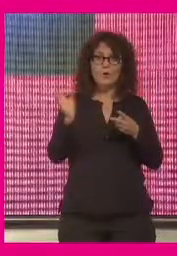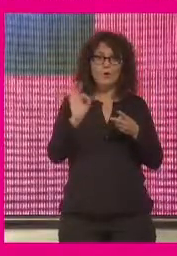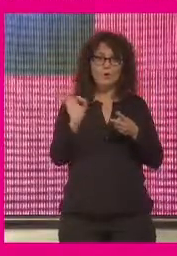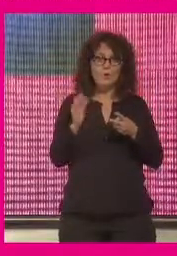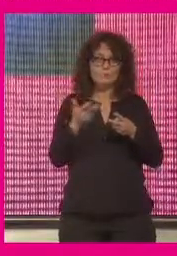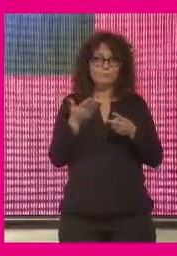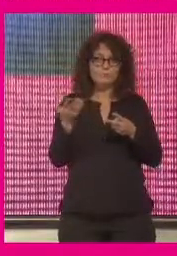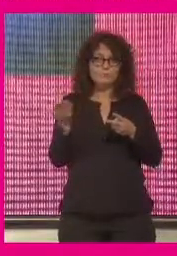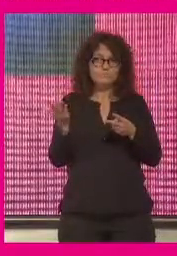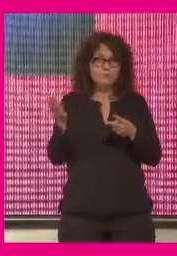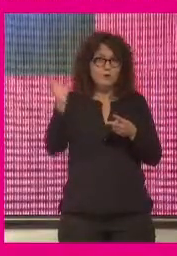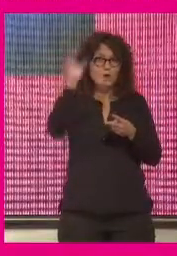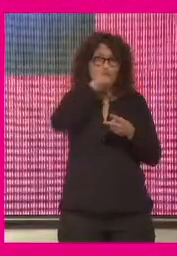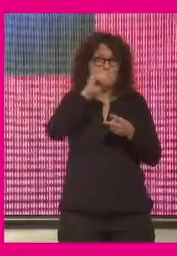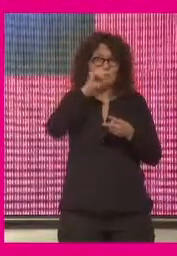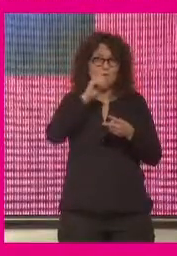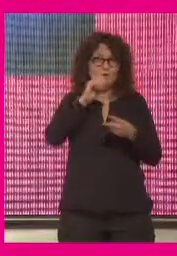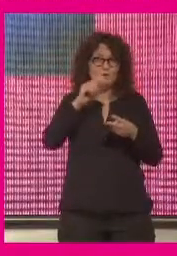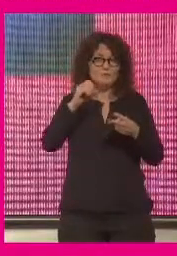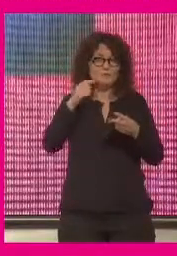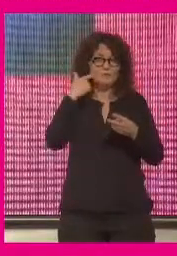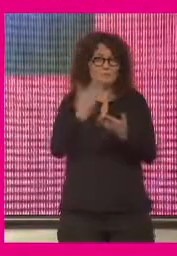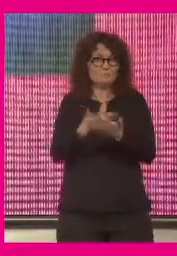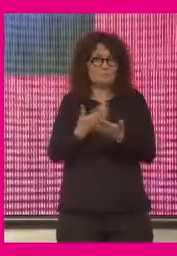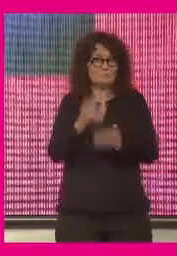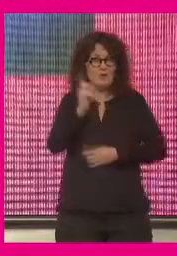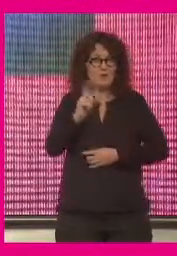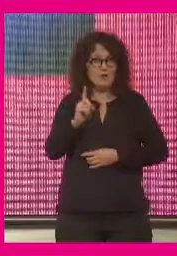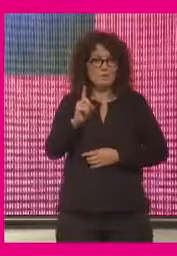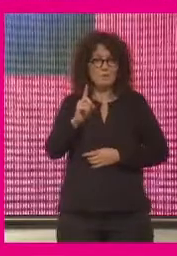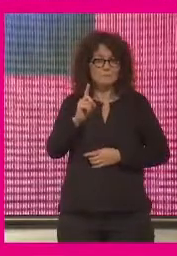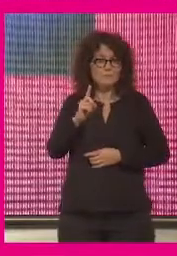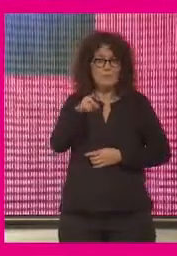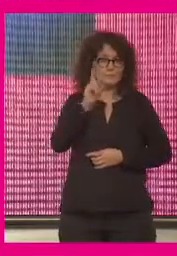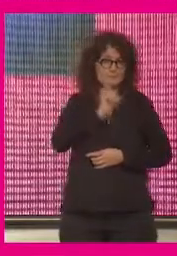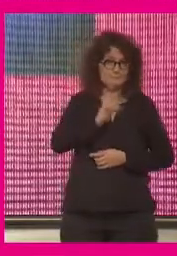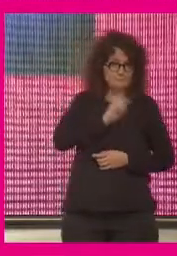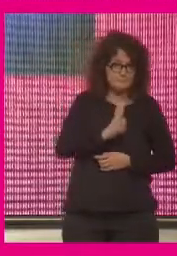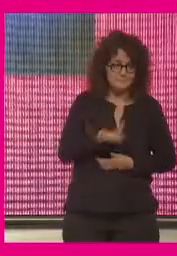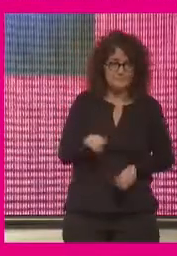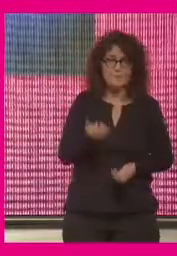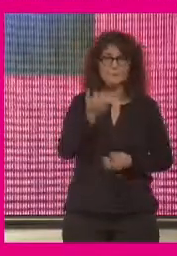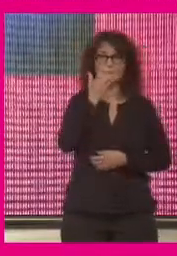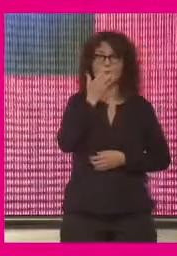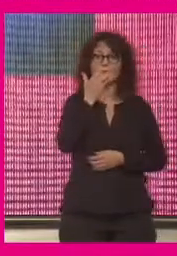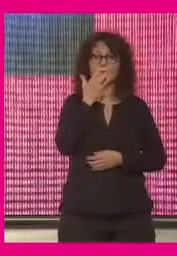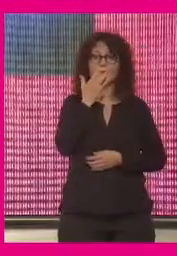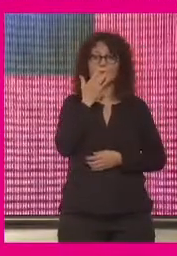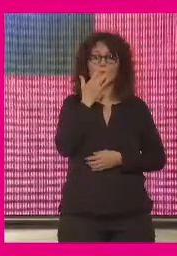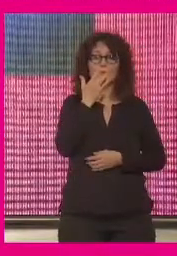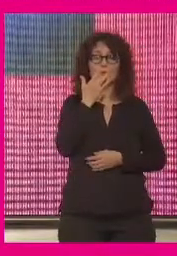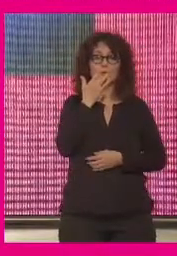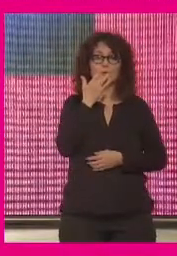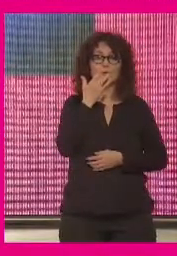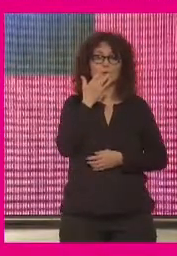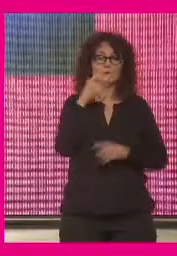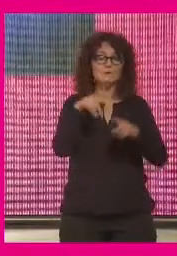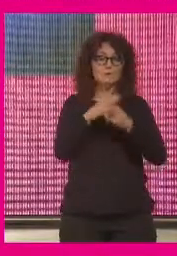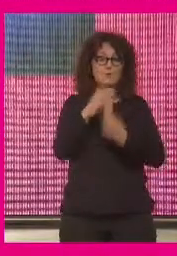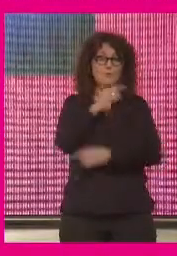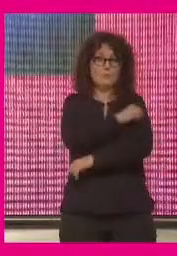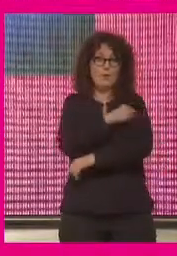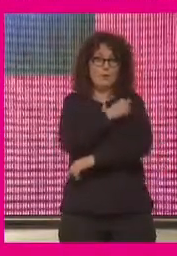otras opiniones que no están contrastadas sean ciertas lo estamos viendo descaradamente con los casos de las vacunas que